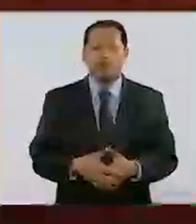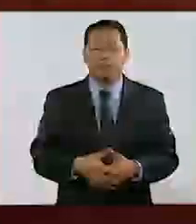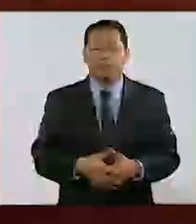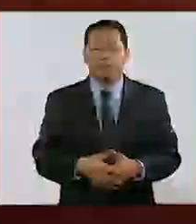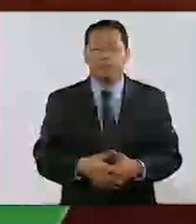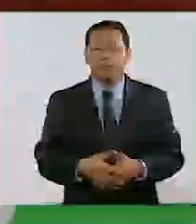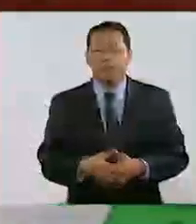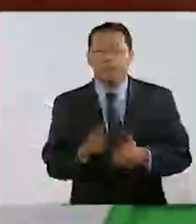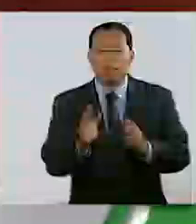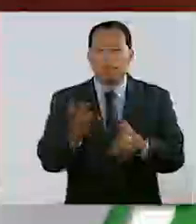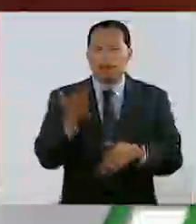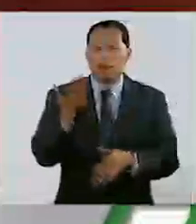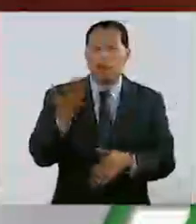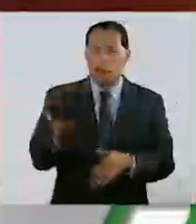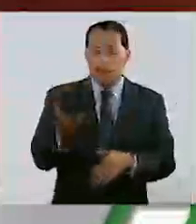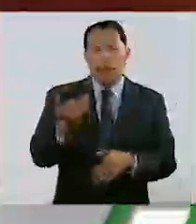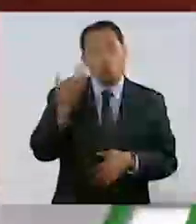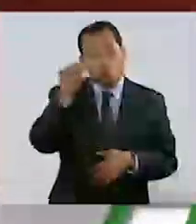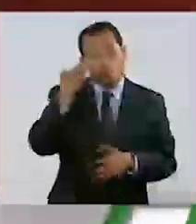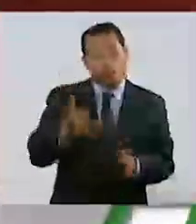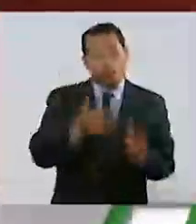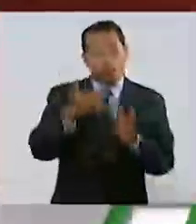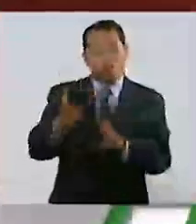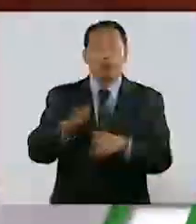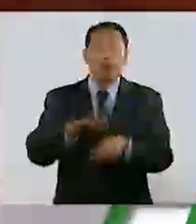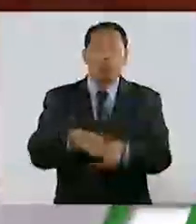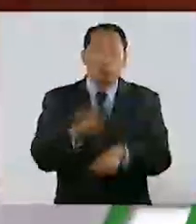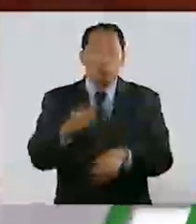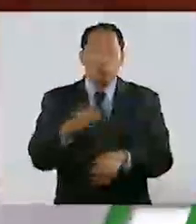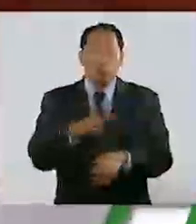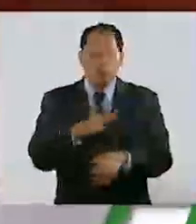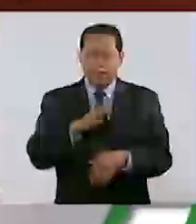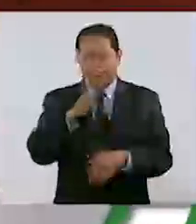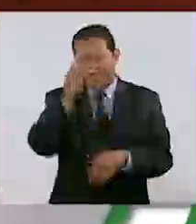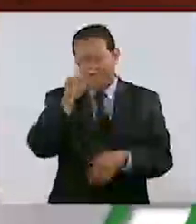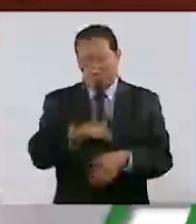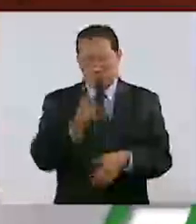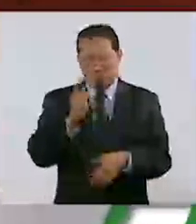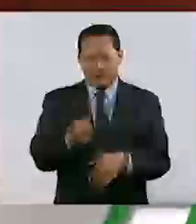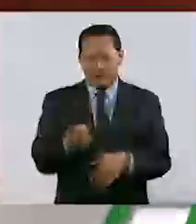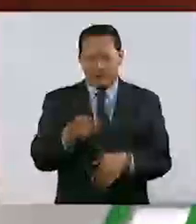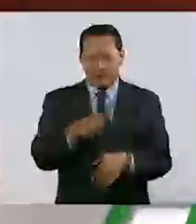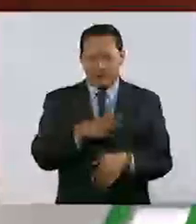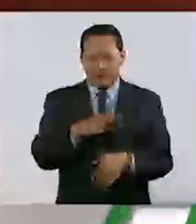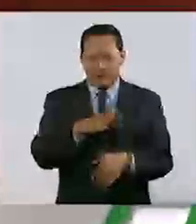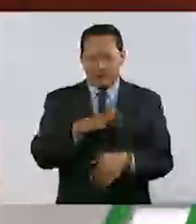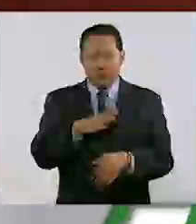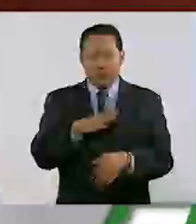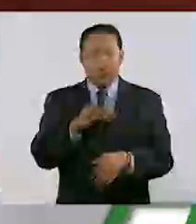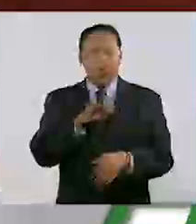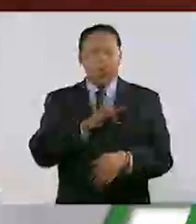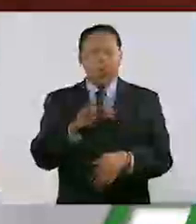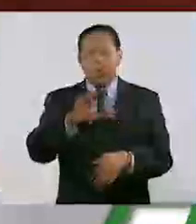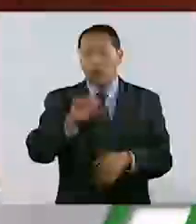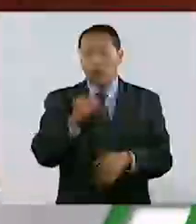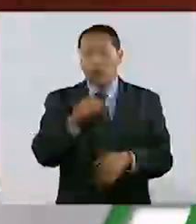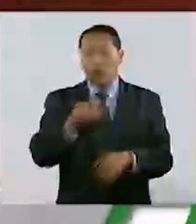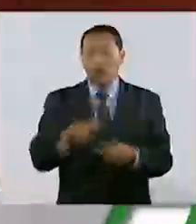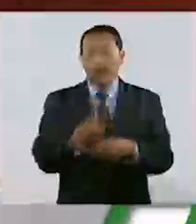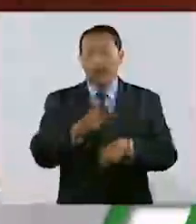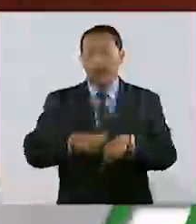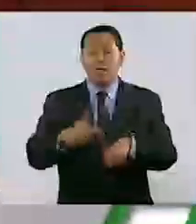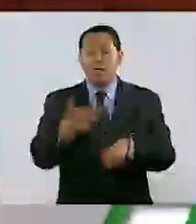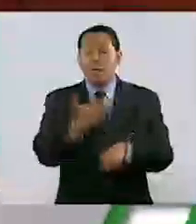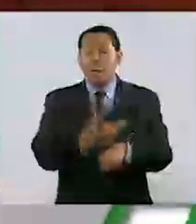Solicitamos prórroga porque tenemos también la claridad de que ante la complejidad del armado de un Código Nacional de